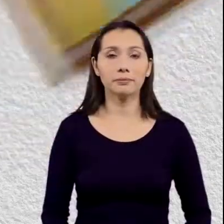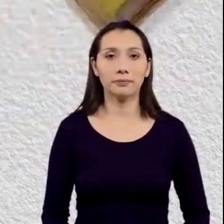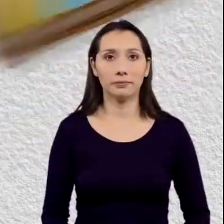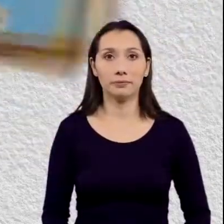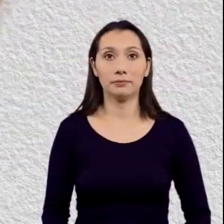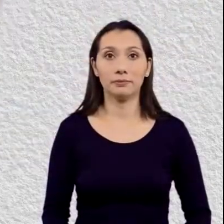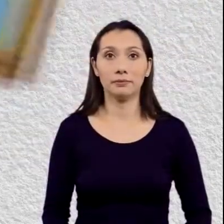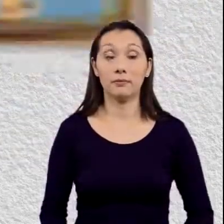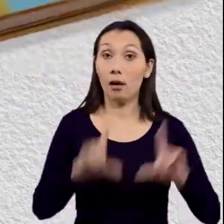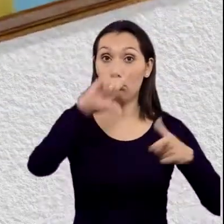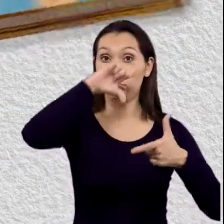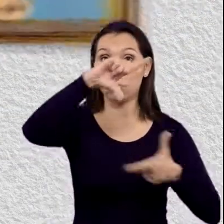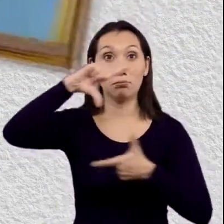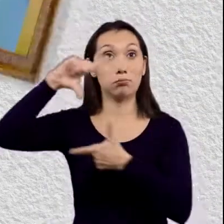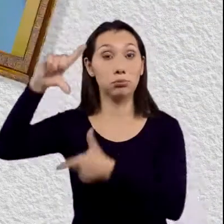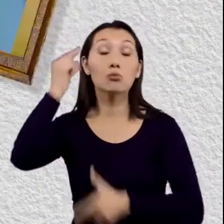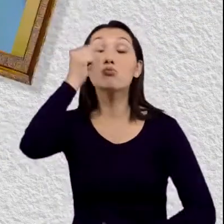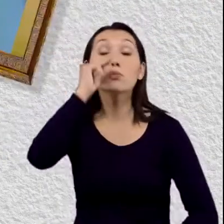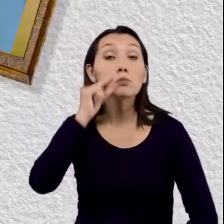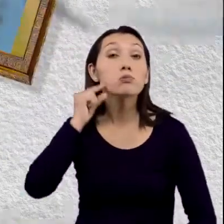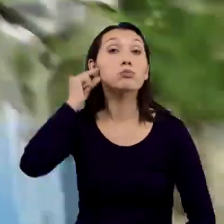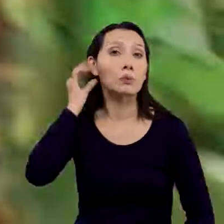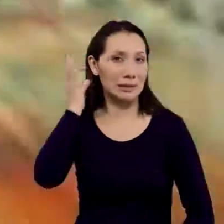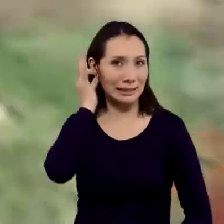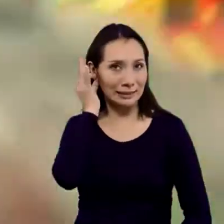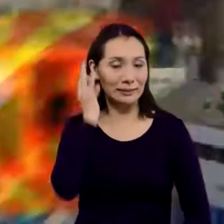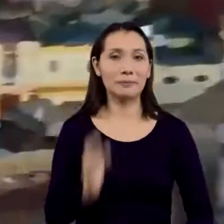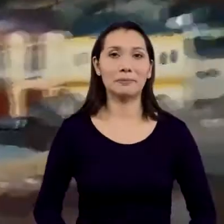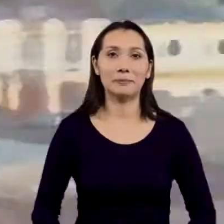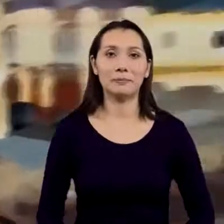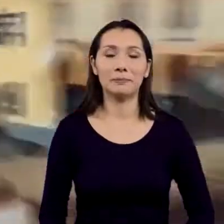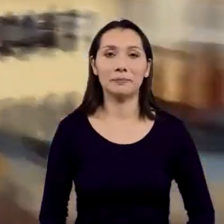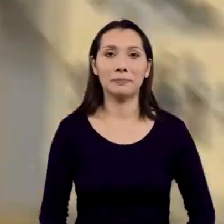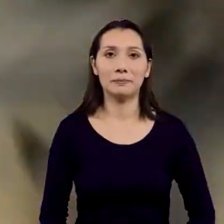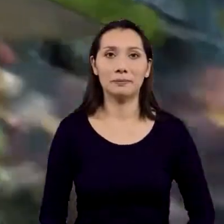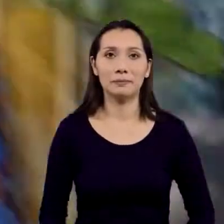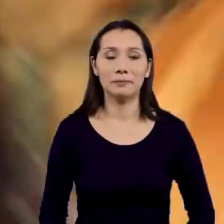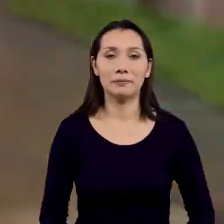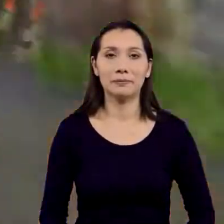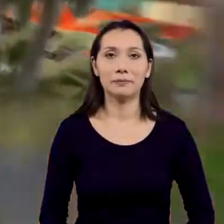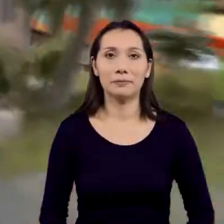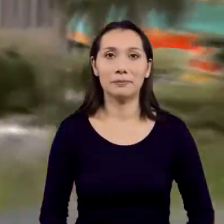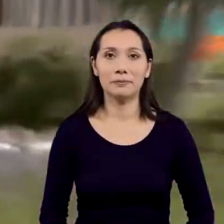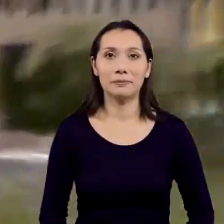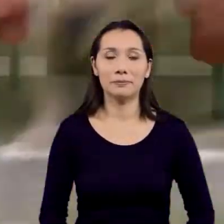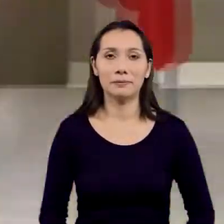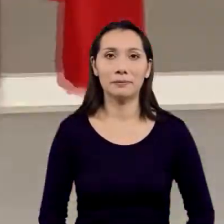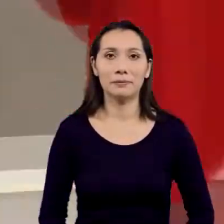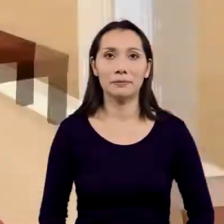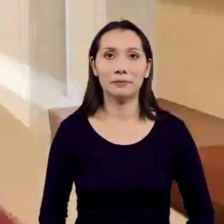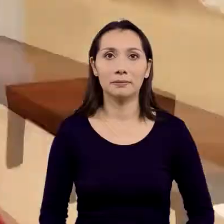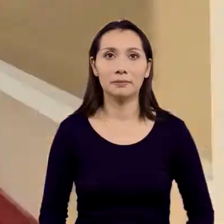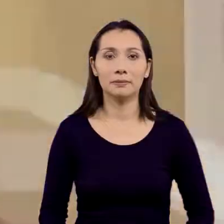Las enmarcadas aventuras de Trifulco y Amadora Trifulco es un personaje de la época colonial y Amadora una senadora de los años